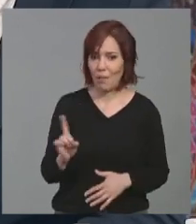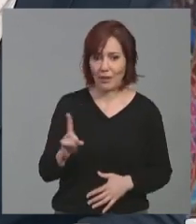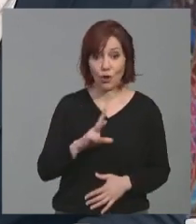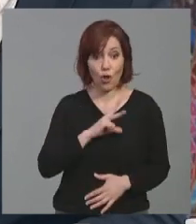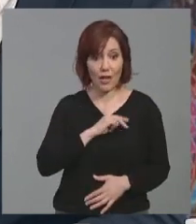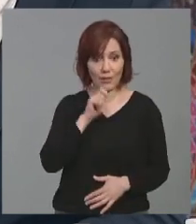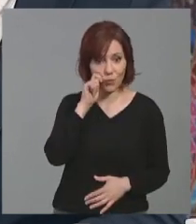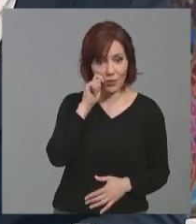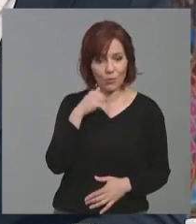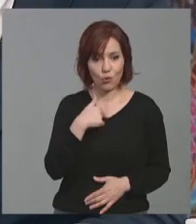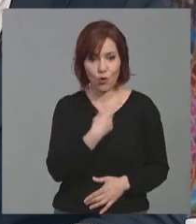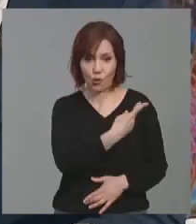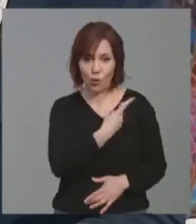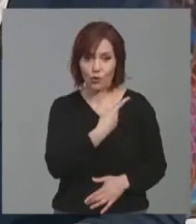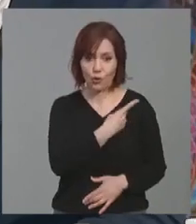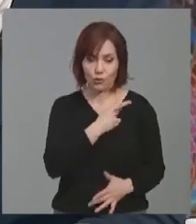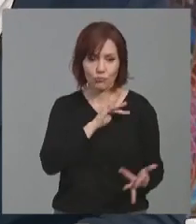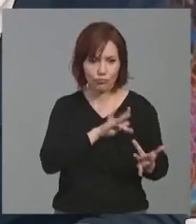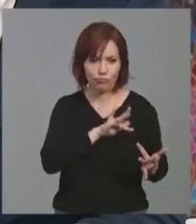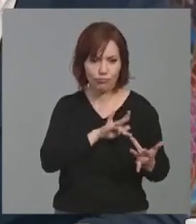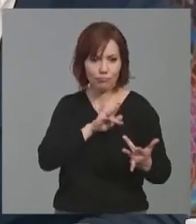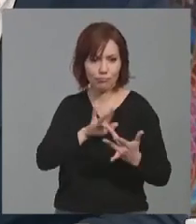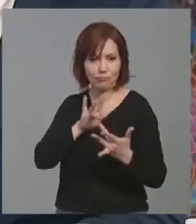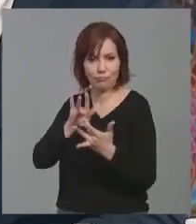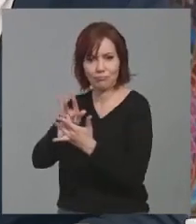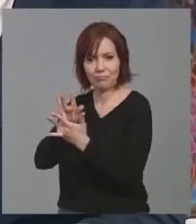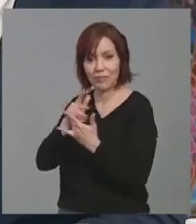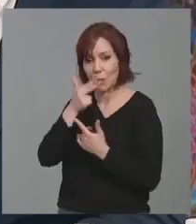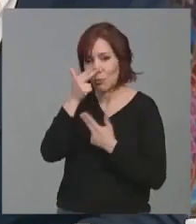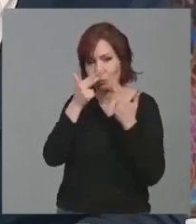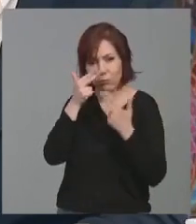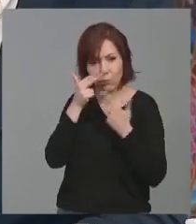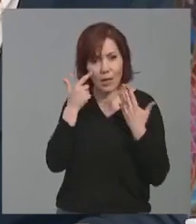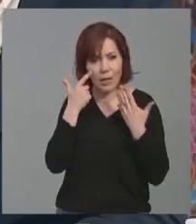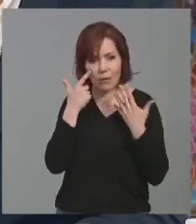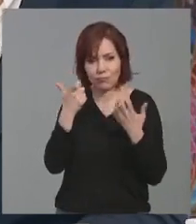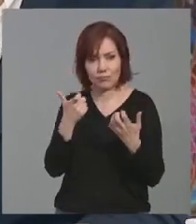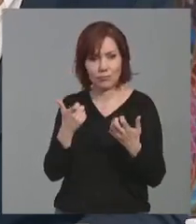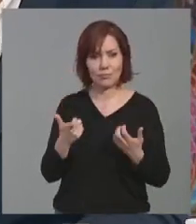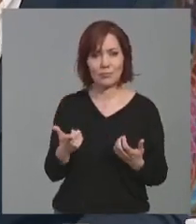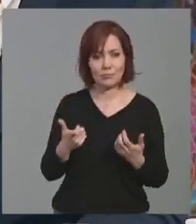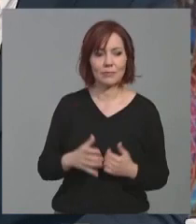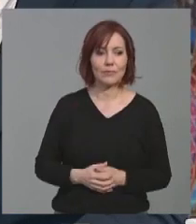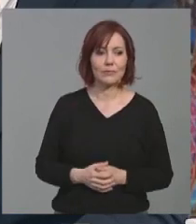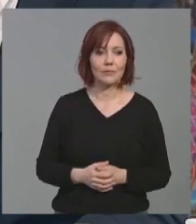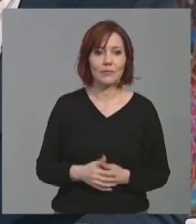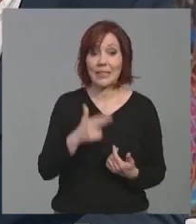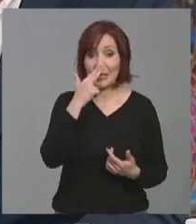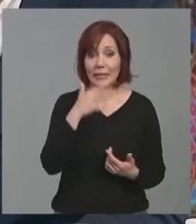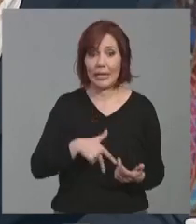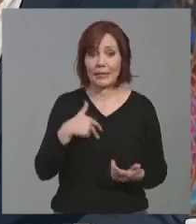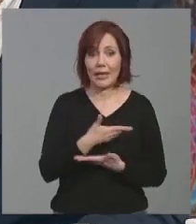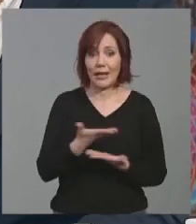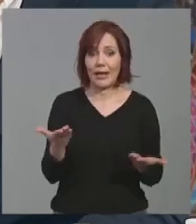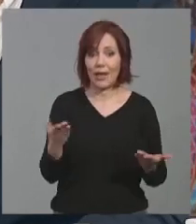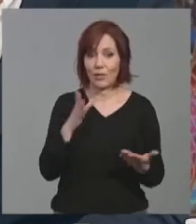turismo ni yo ni un segundo en Fitur. El interés, no solamente el interés, bueno, pues en general, porque